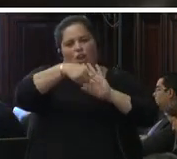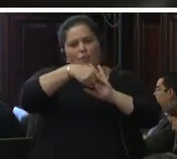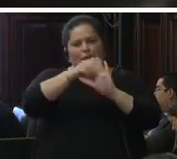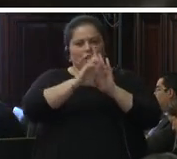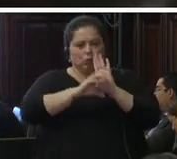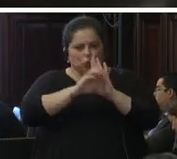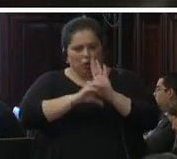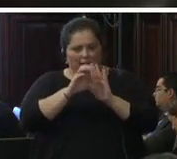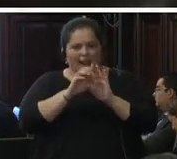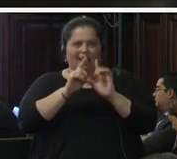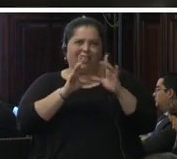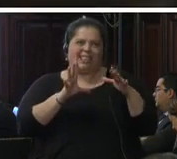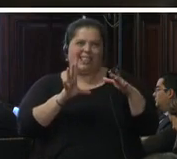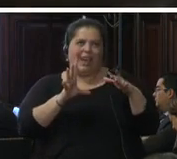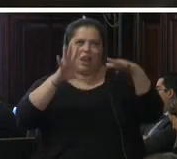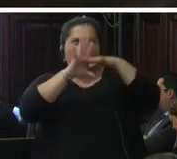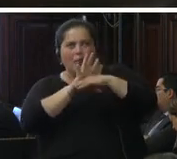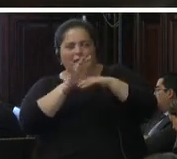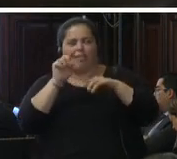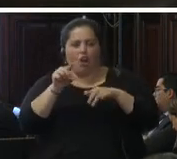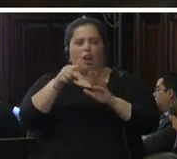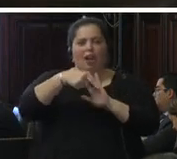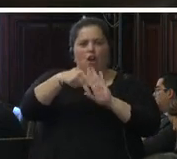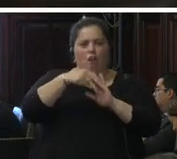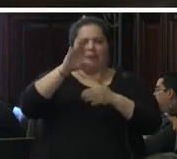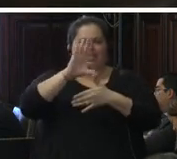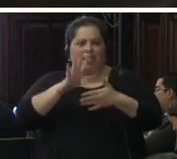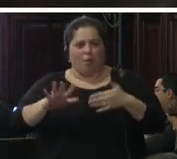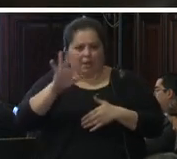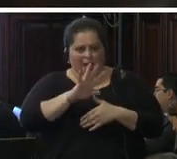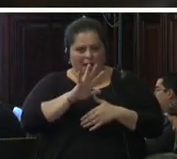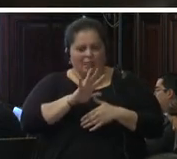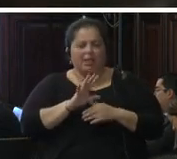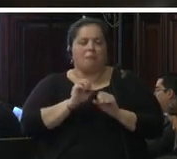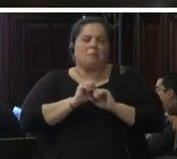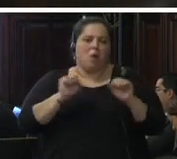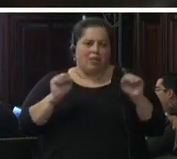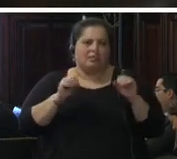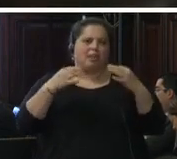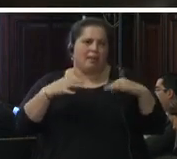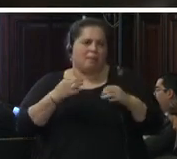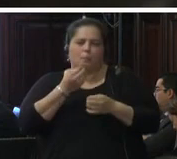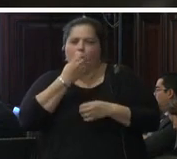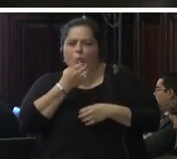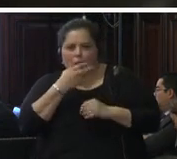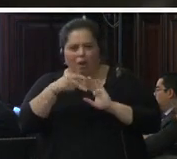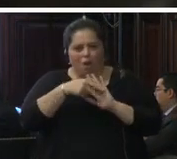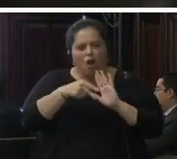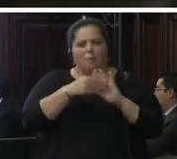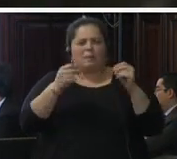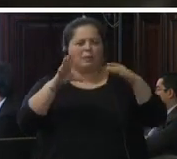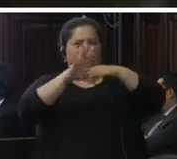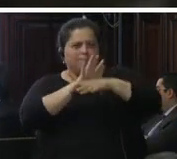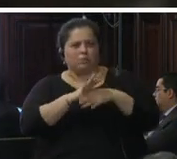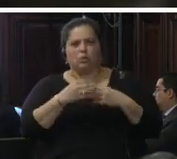coherentes con la normativa interamericana pueden ser fantásticas coherentes contundentes pero